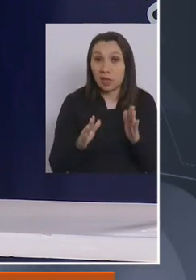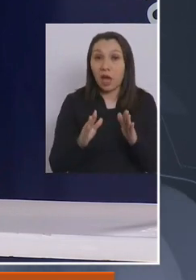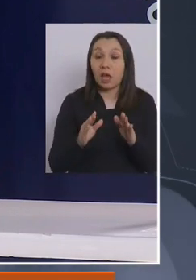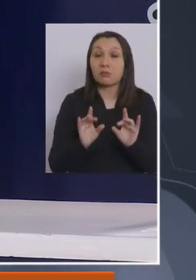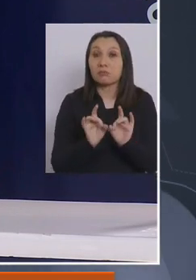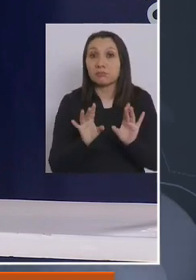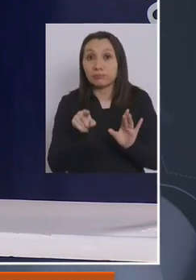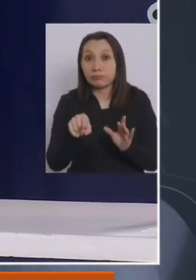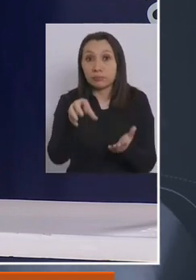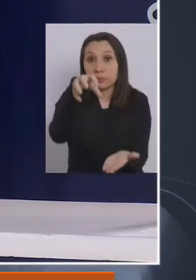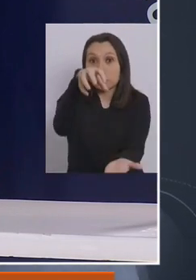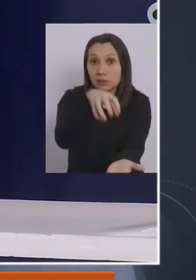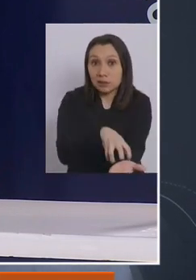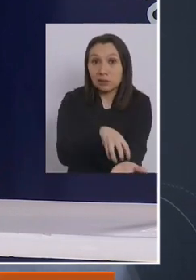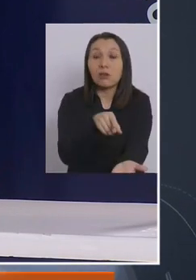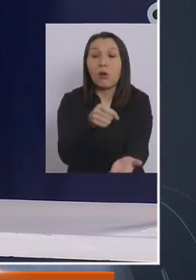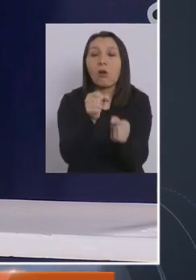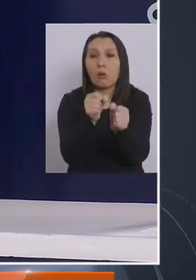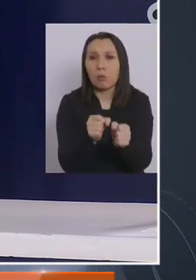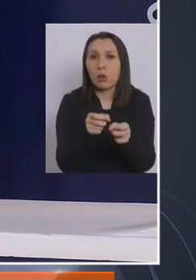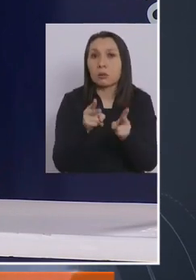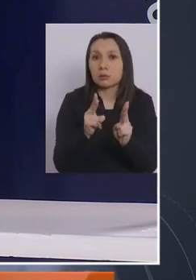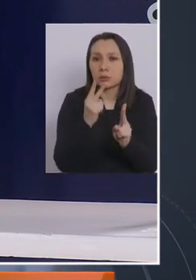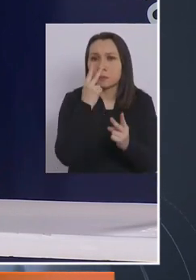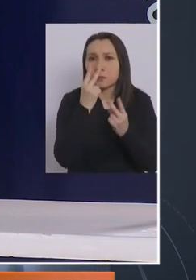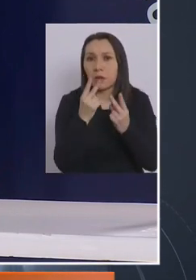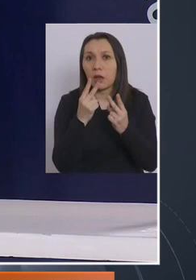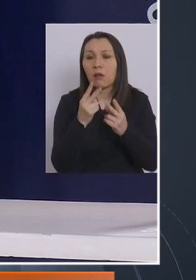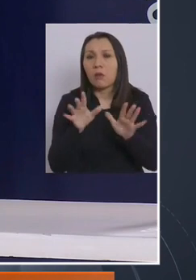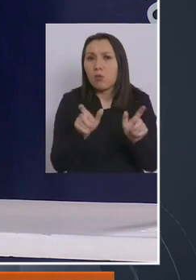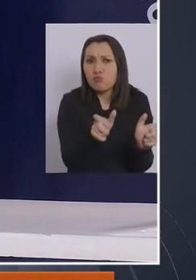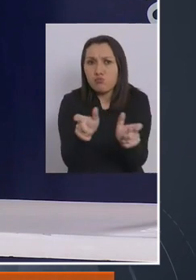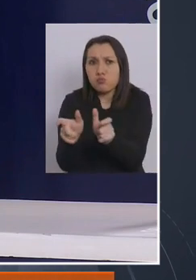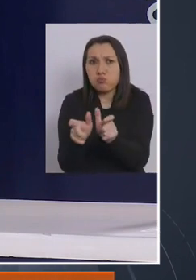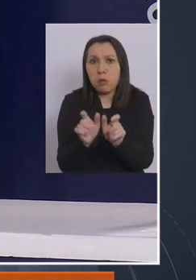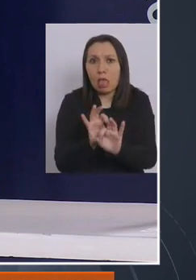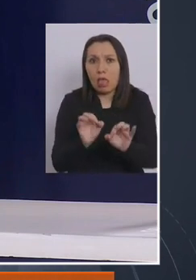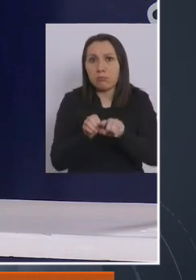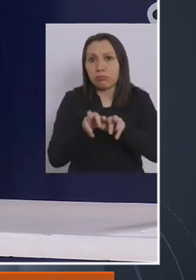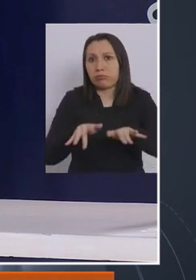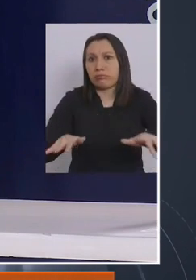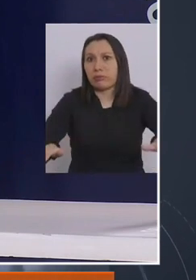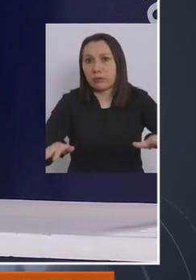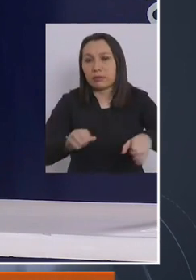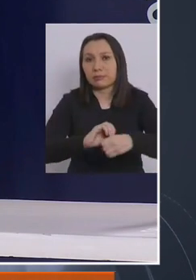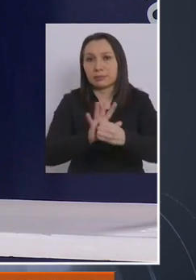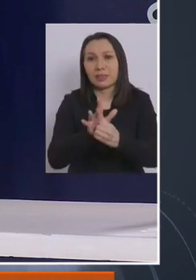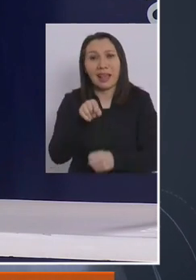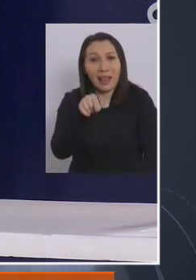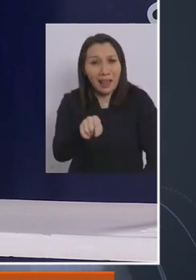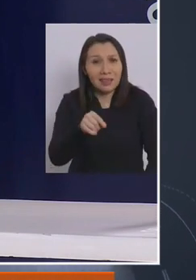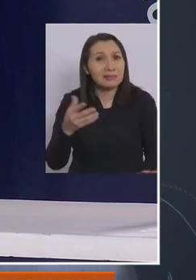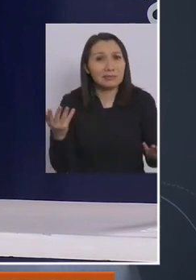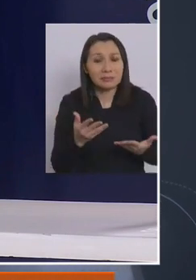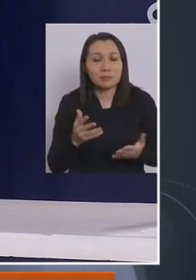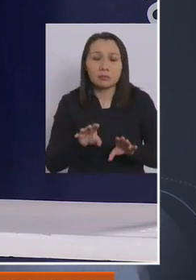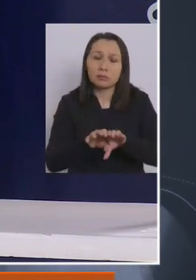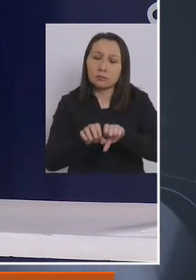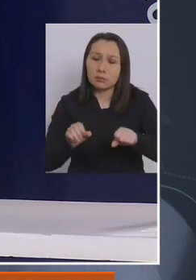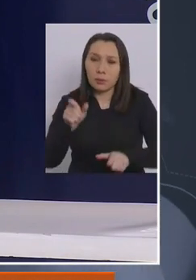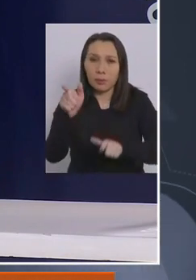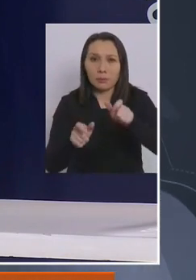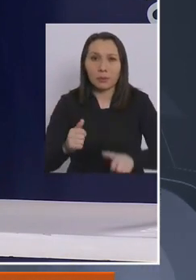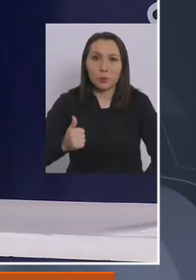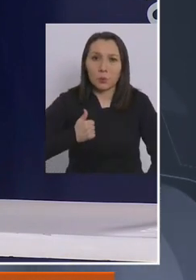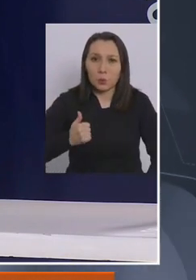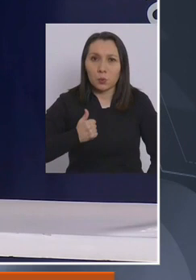implementadas en la región permita, sí, la contención de la pandemia. Aquí es fundamental el compromiso de